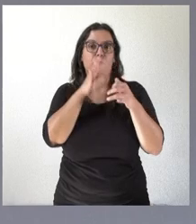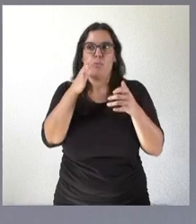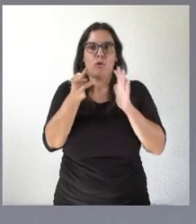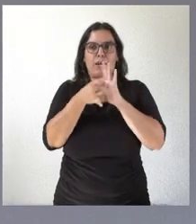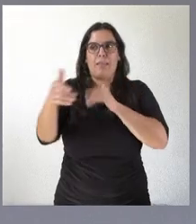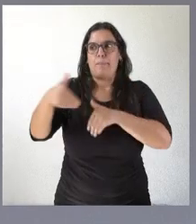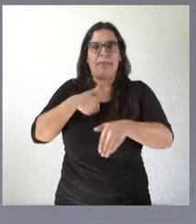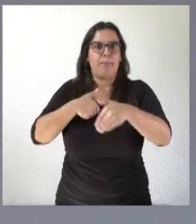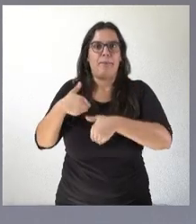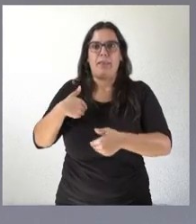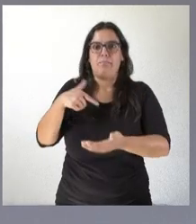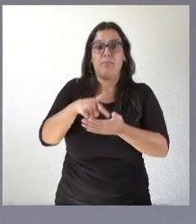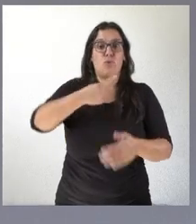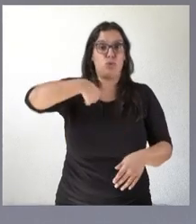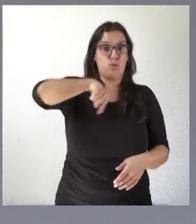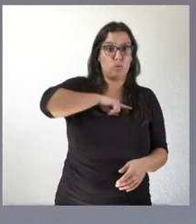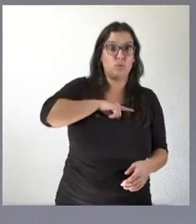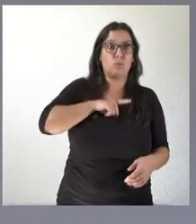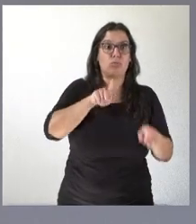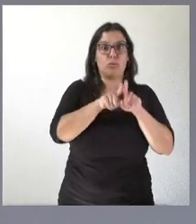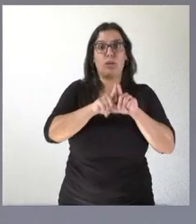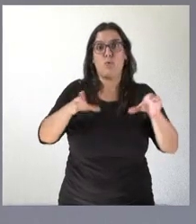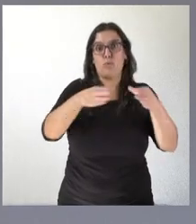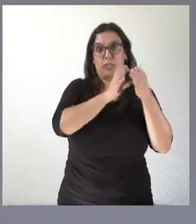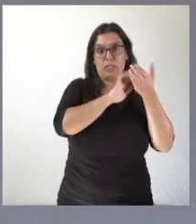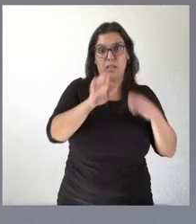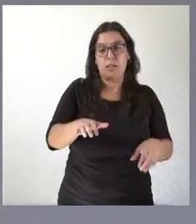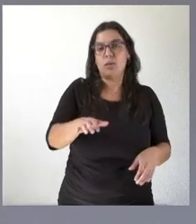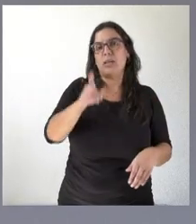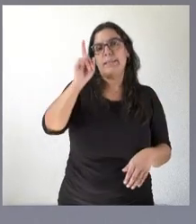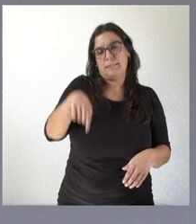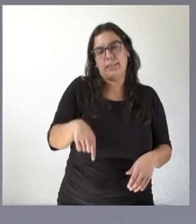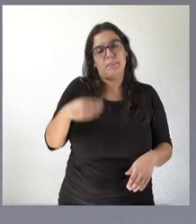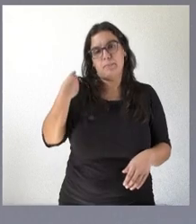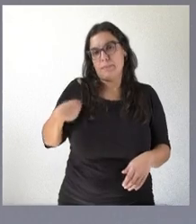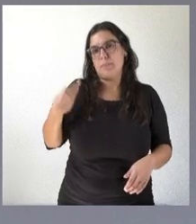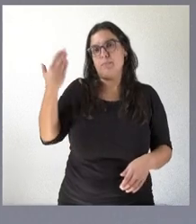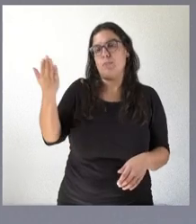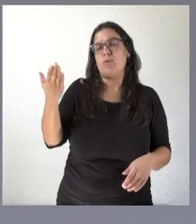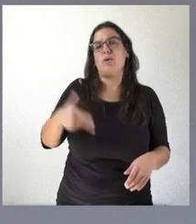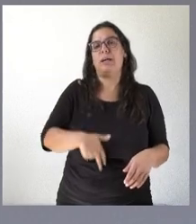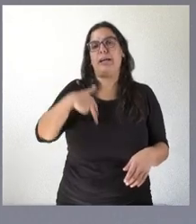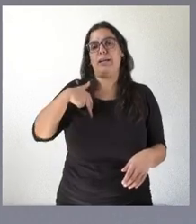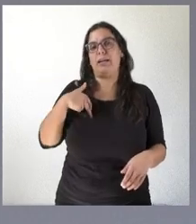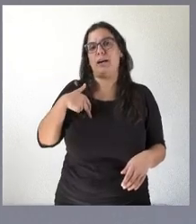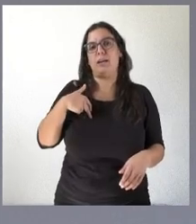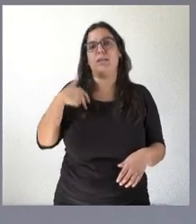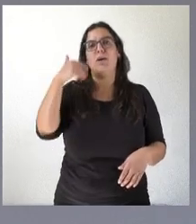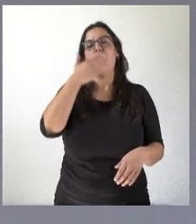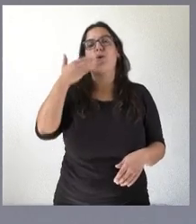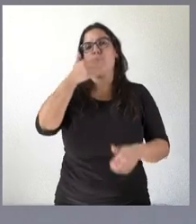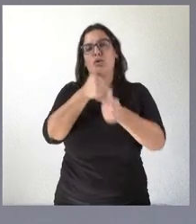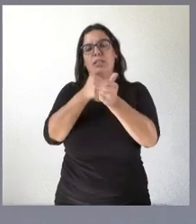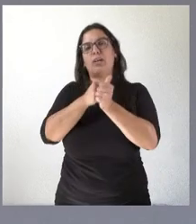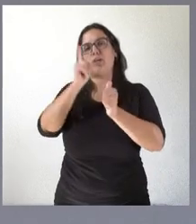por parte de nosotros como Junta de Castilla y León como lo es por el conjunto de los colegios de secretarios